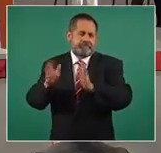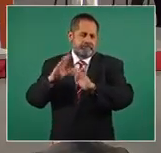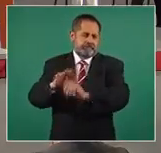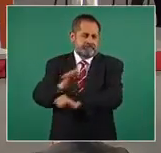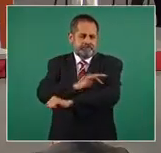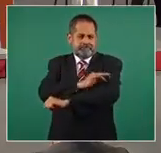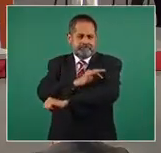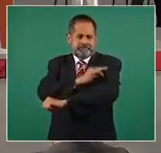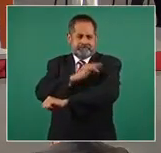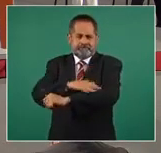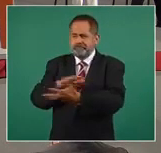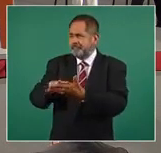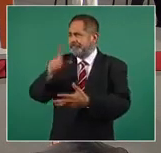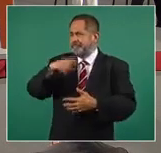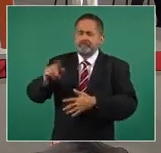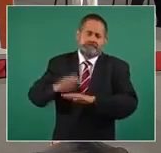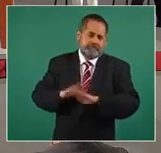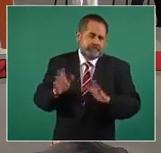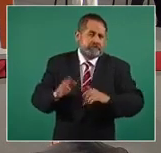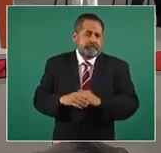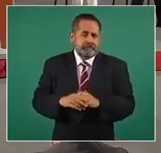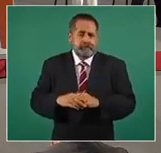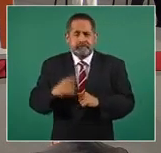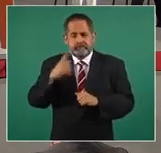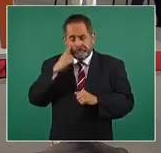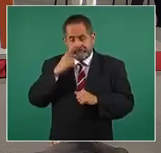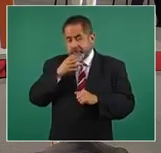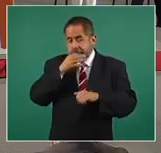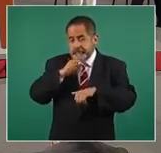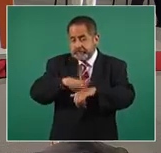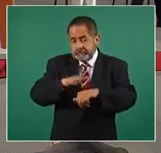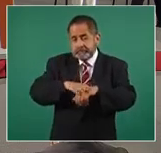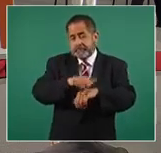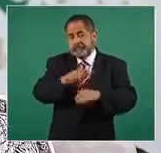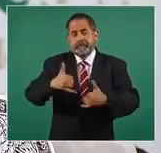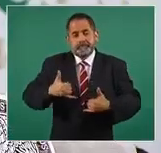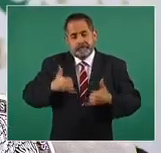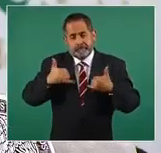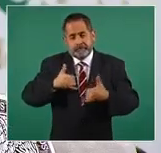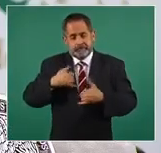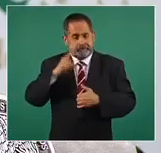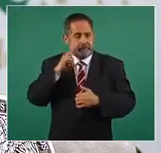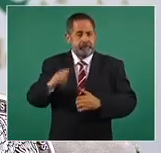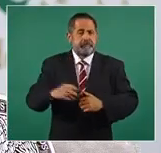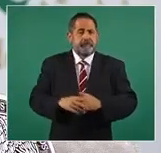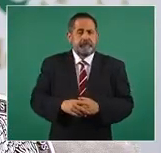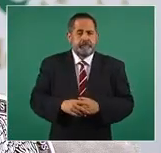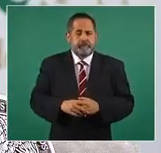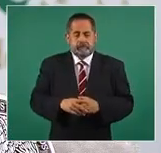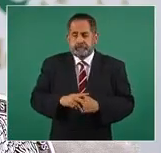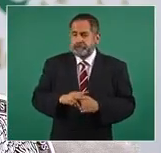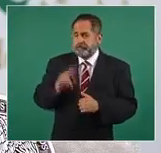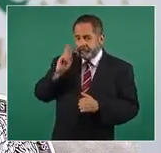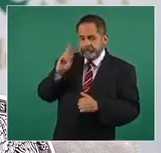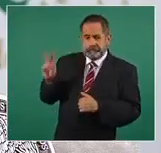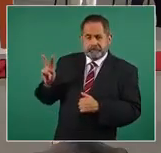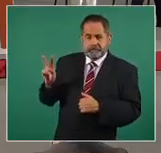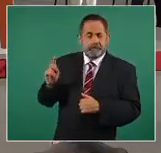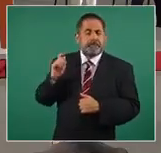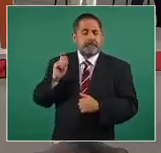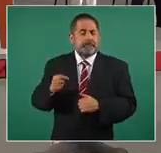en su mayoría. Pero aquí viene el mensaje a la juventud, ahora con esta imagen. Lo que se ve en esta imagen son